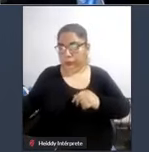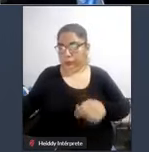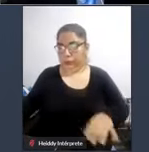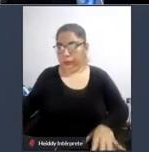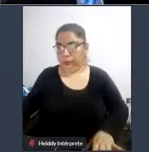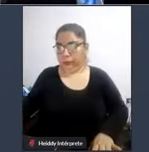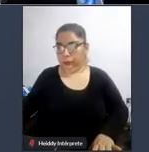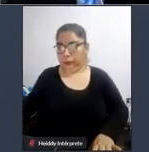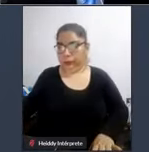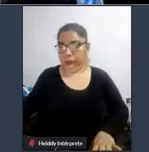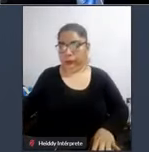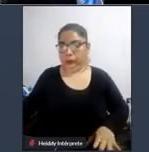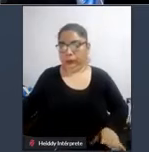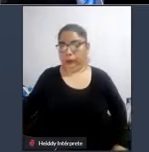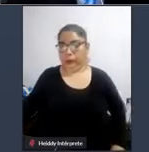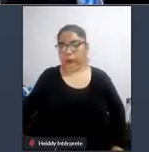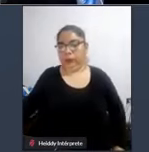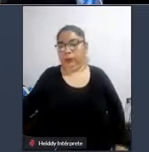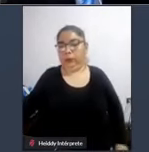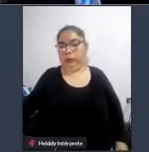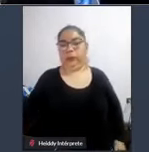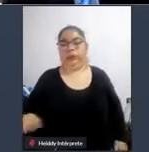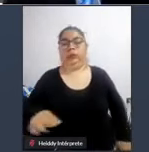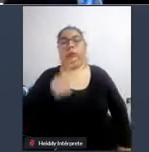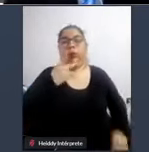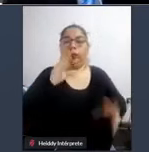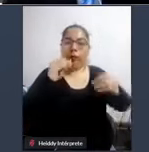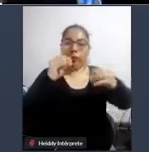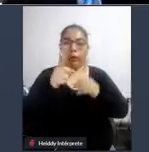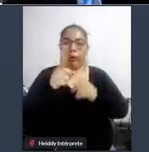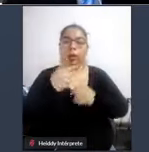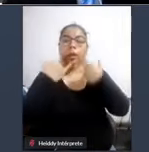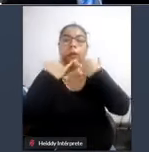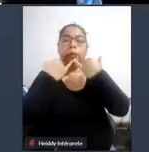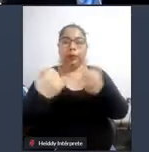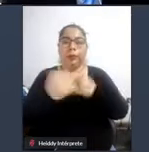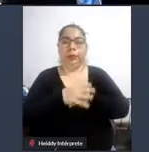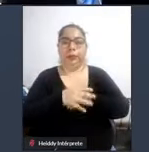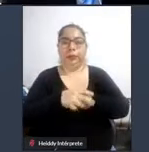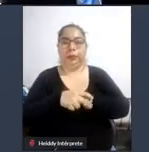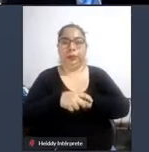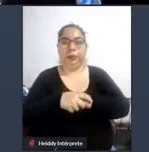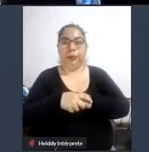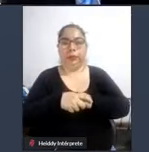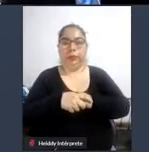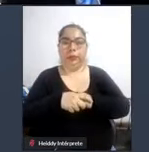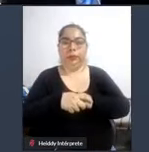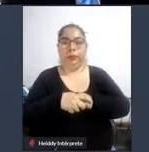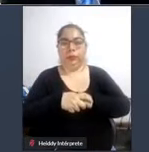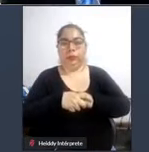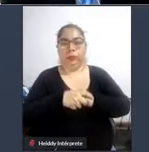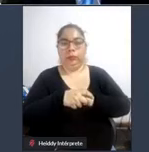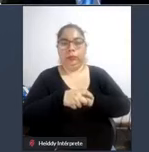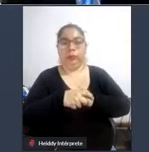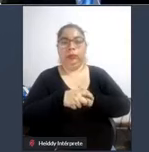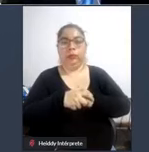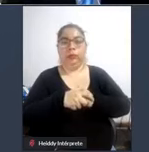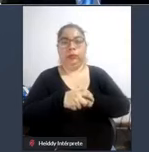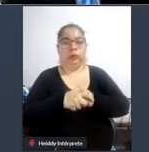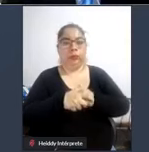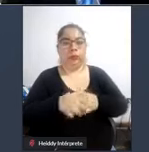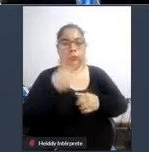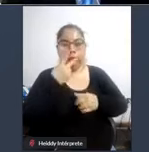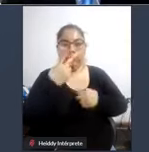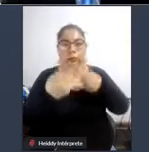también hablamos de la información y nosotros hemos visto